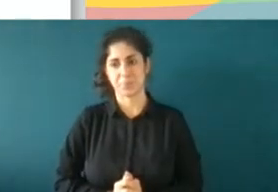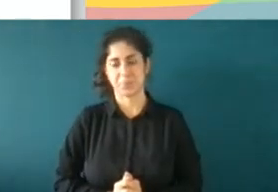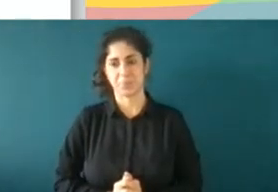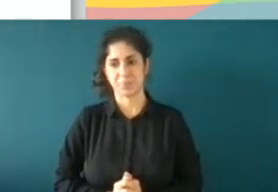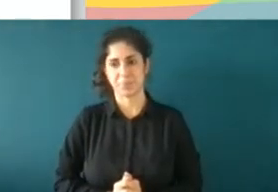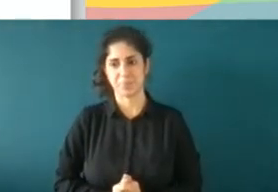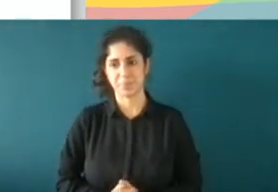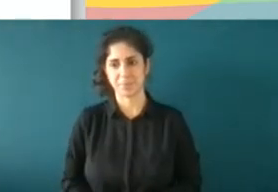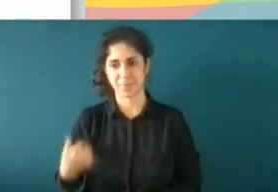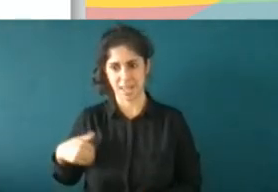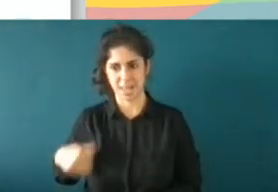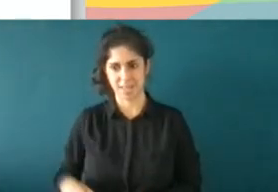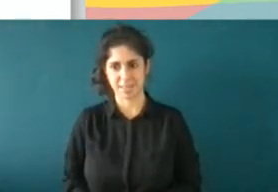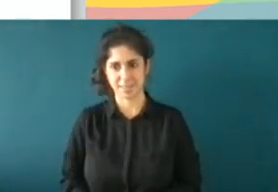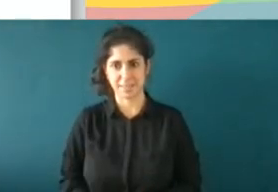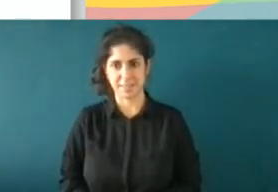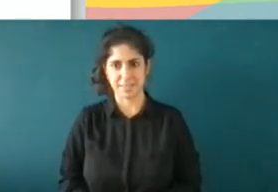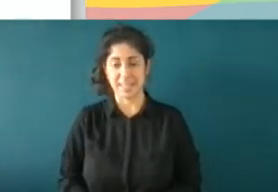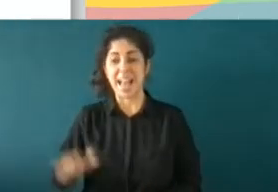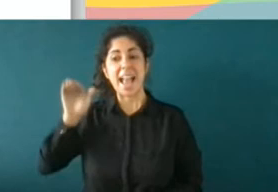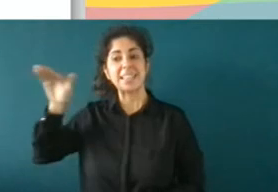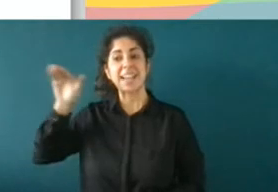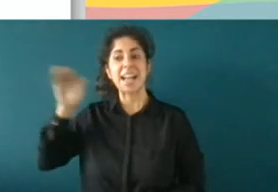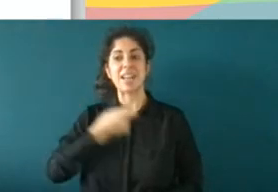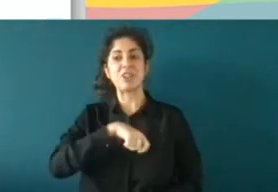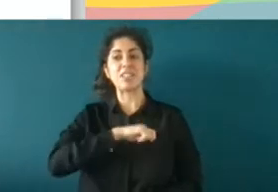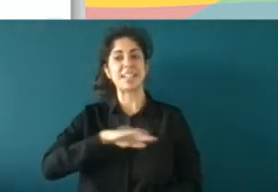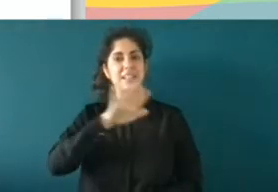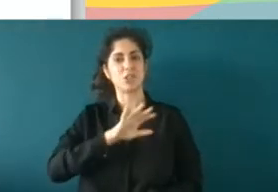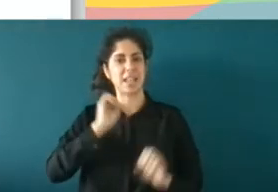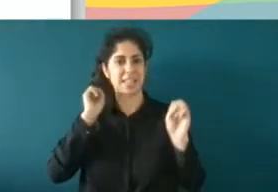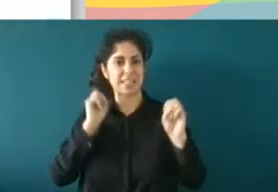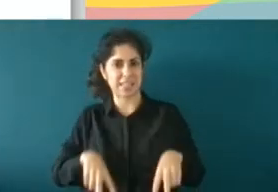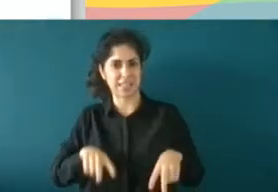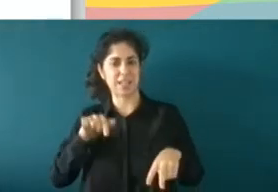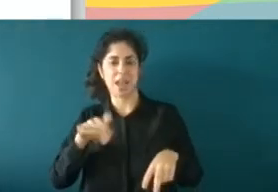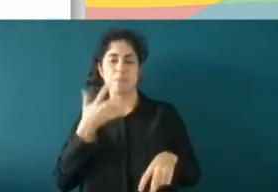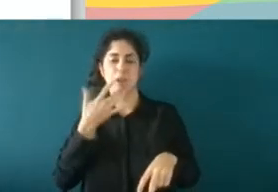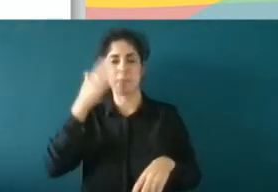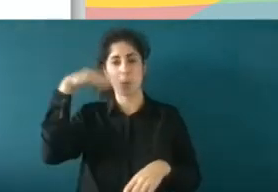extranjero sin nacionalidad aquí entraría un poco el caso por ejemplo de mi padre de mis padres